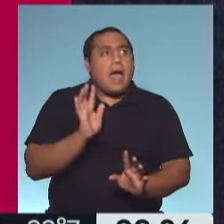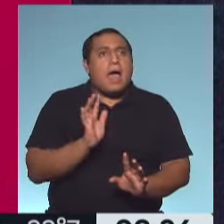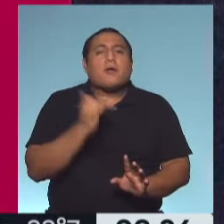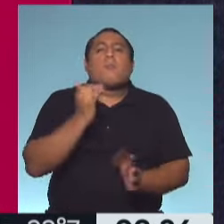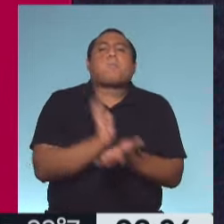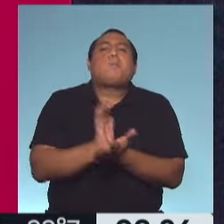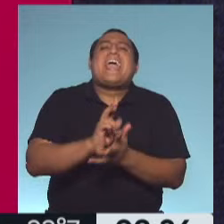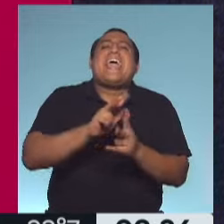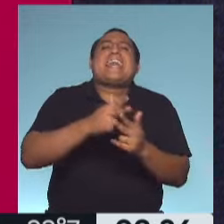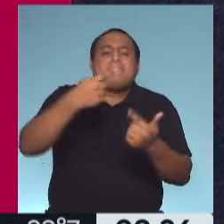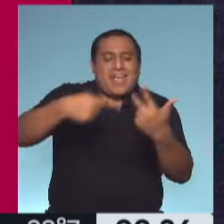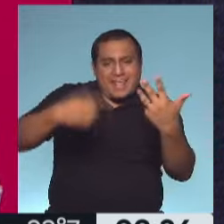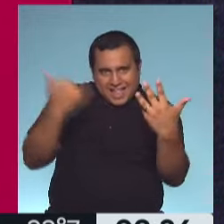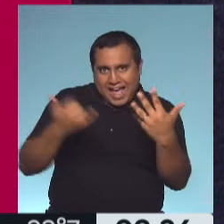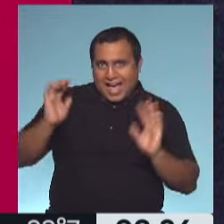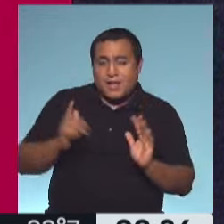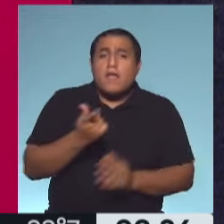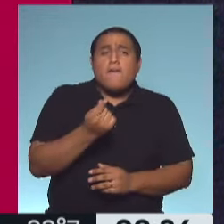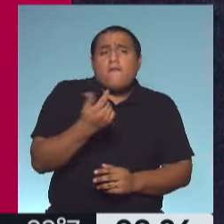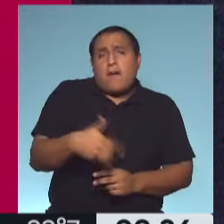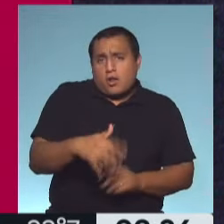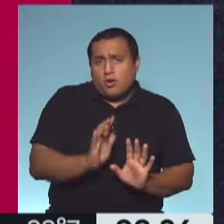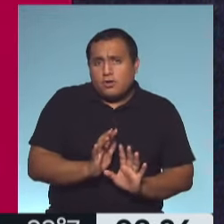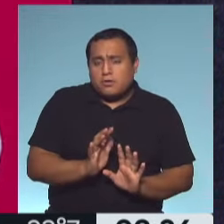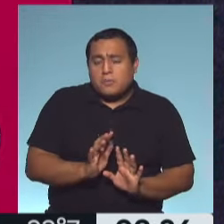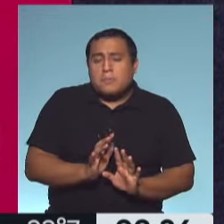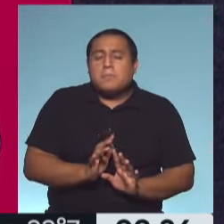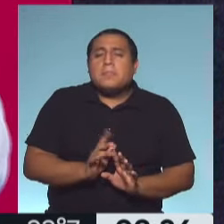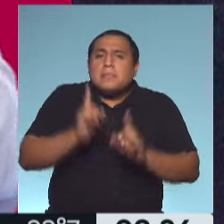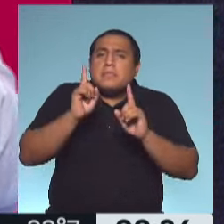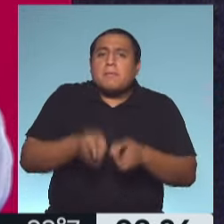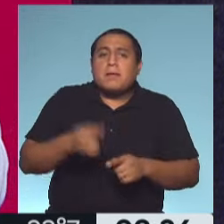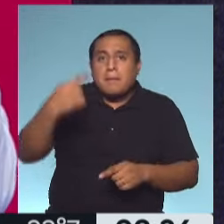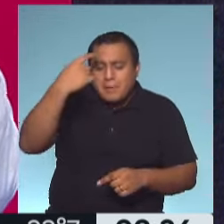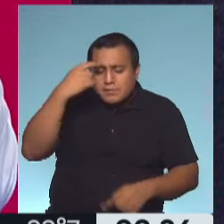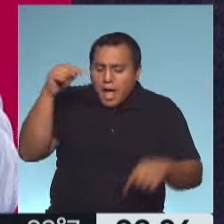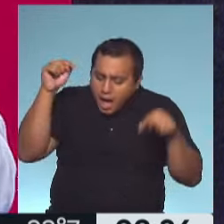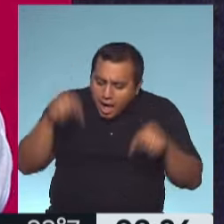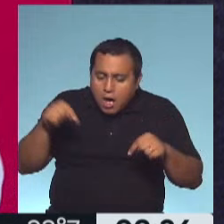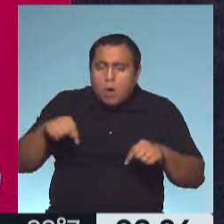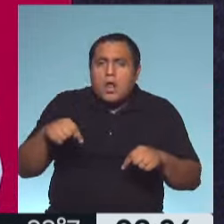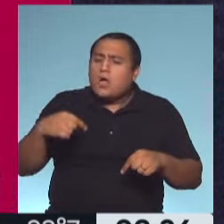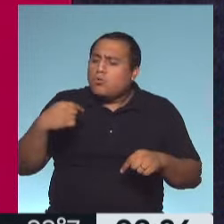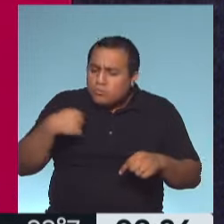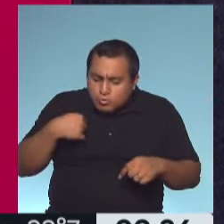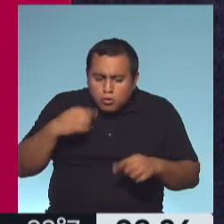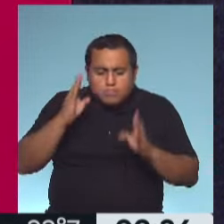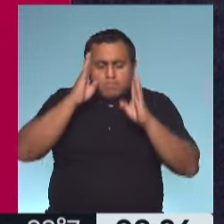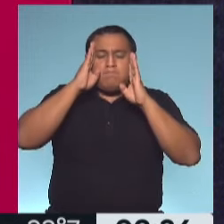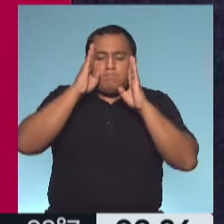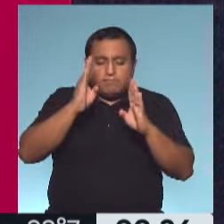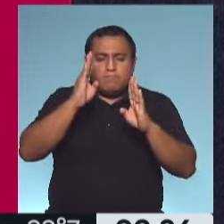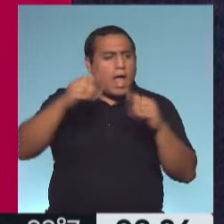herramientas que son absolutamente valiosas. Y además, tenemos el aquí y el ahora. ¿Cómo me voy a concentrar yo?